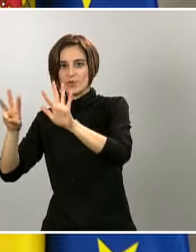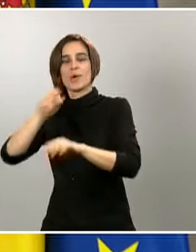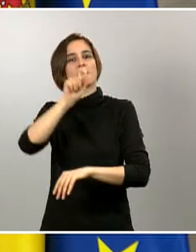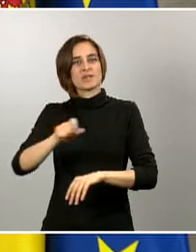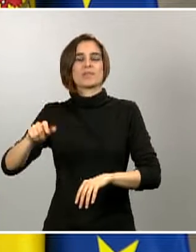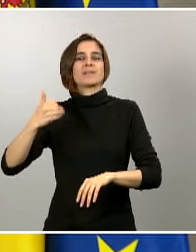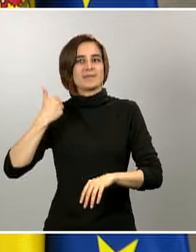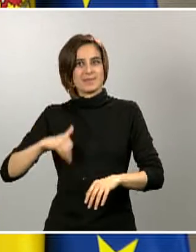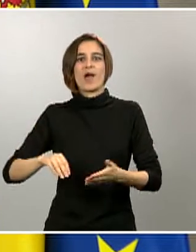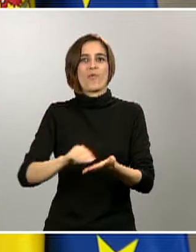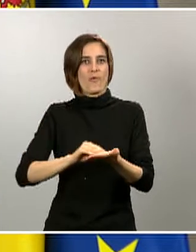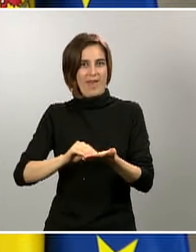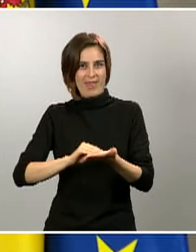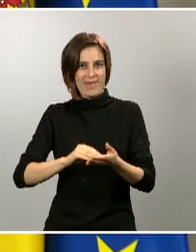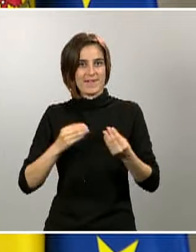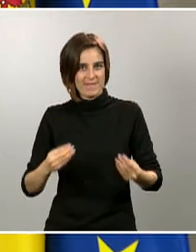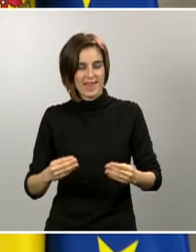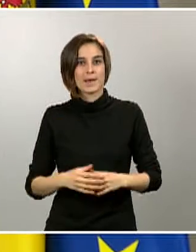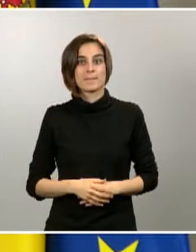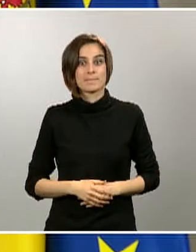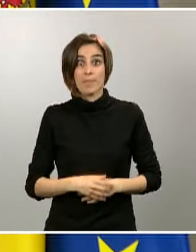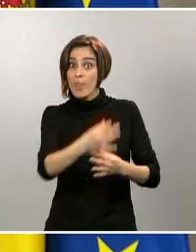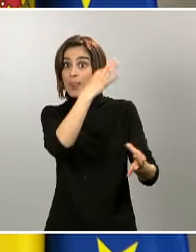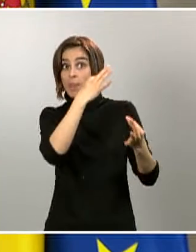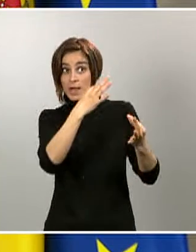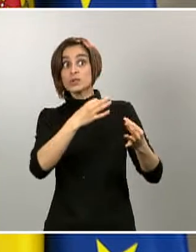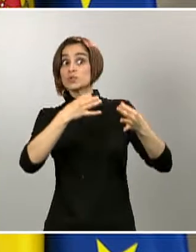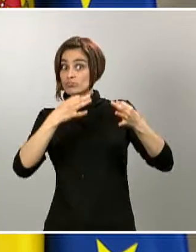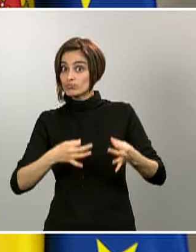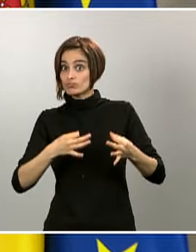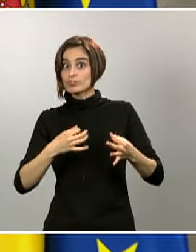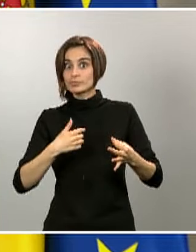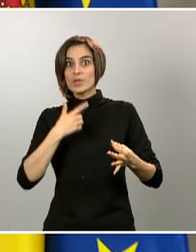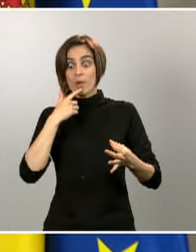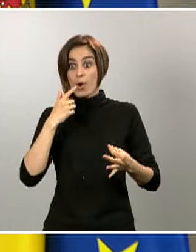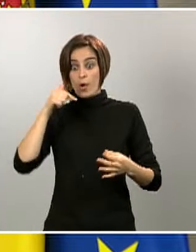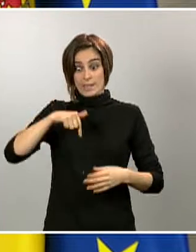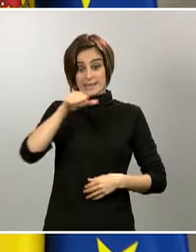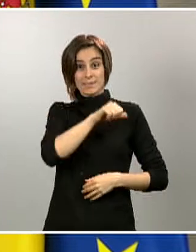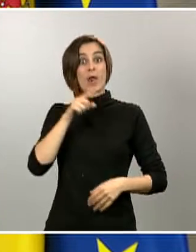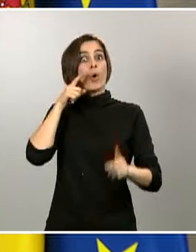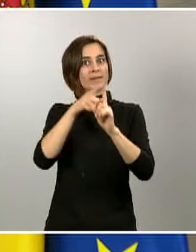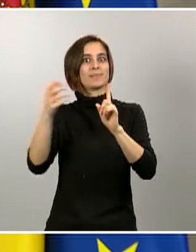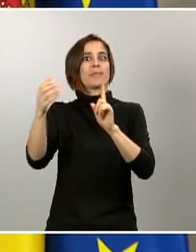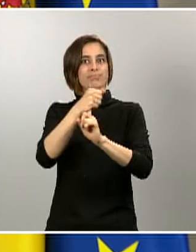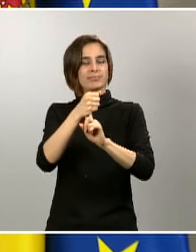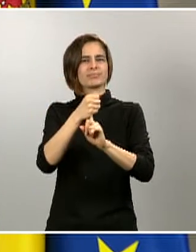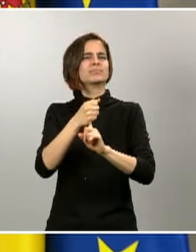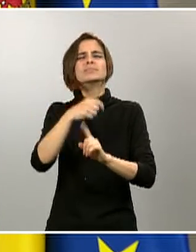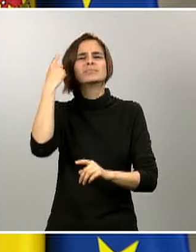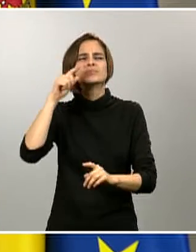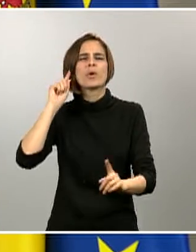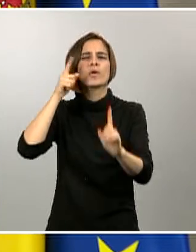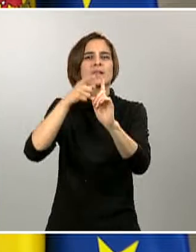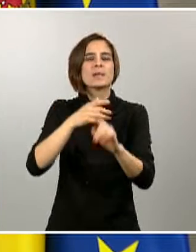que estamos en la senda de cumplir el objetivo que nos habíamos fijado esta semana. Nos habíamos fijado, saben ustedes, el objetivo de confirmar la